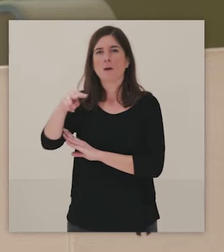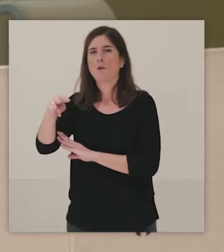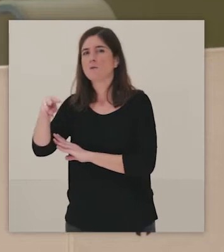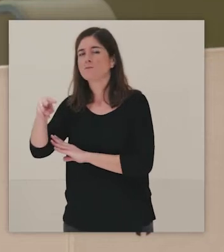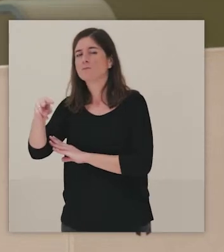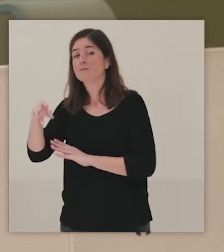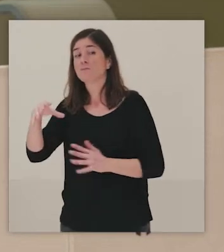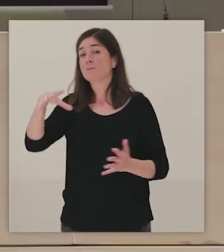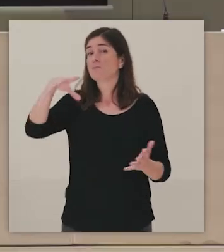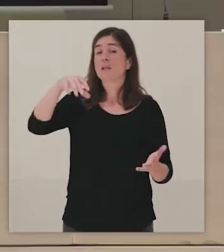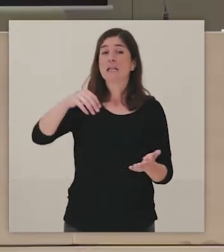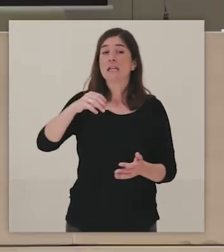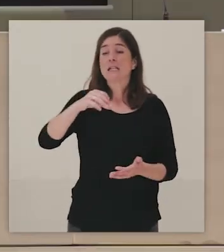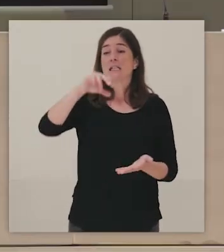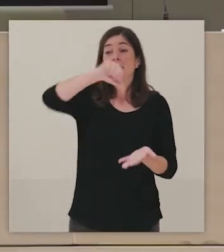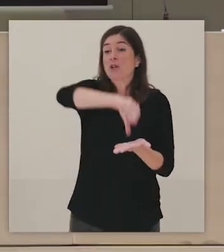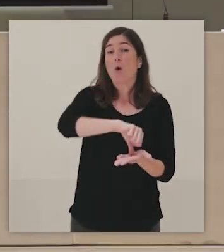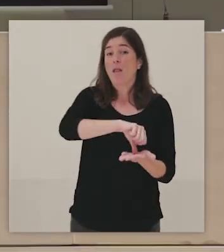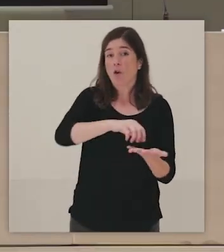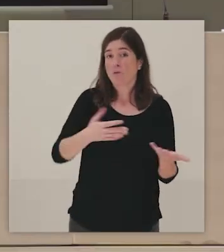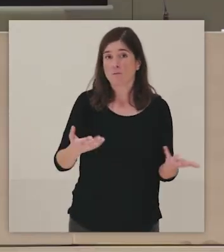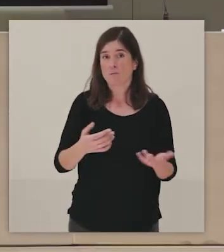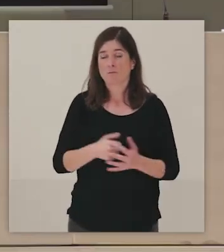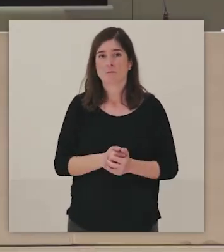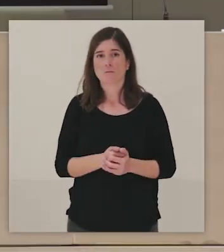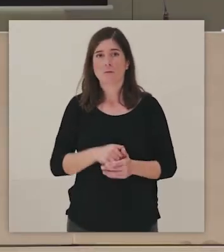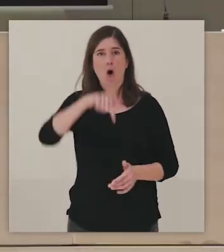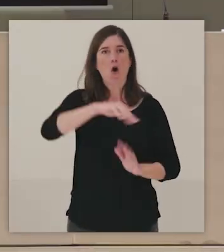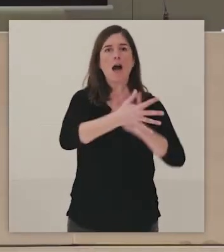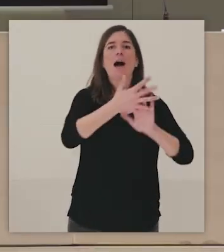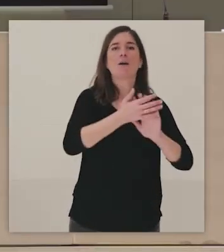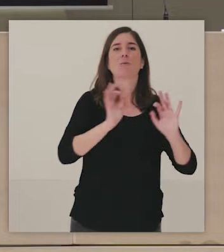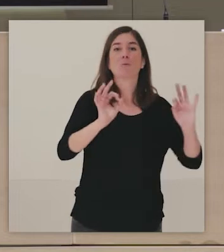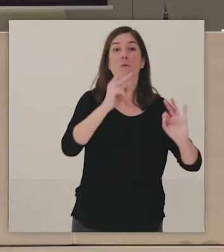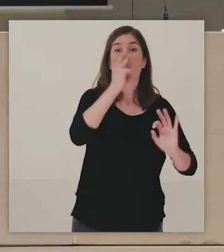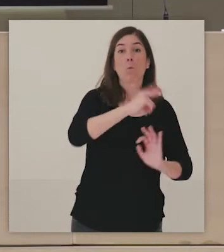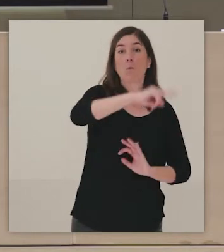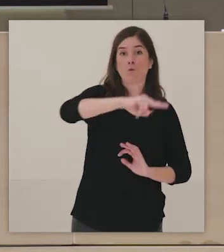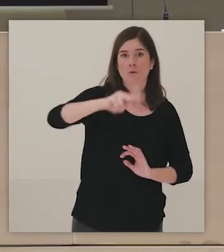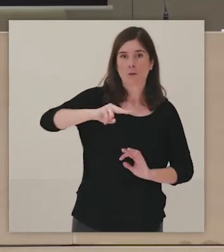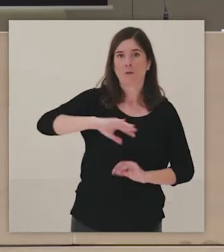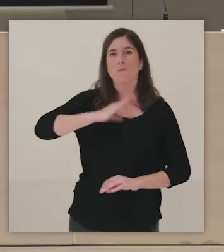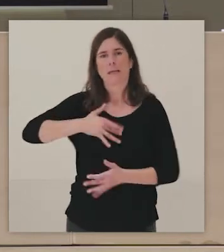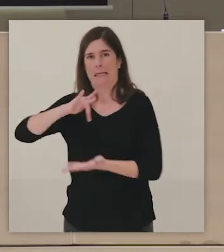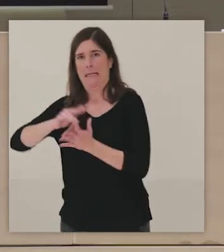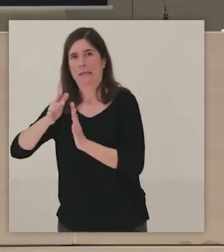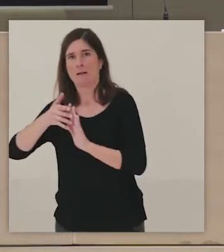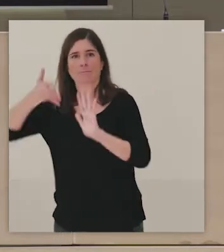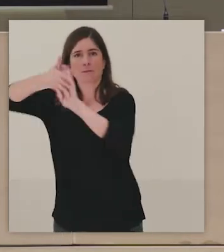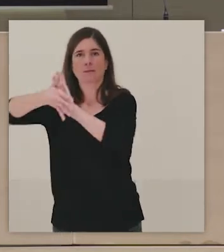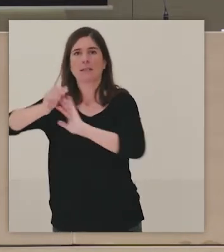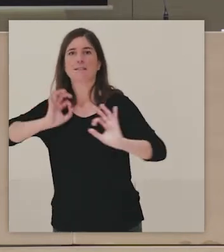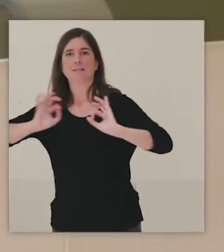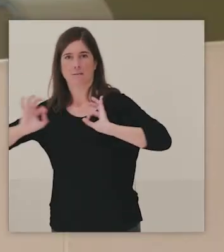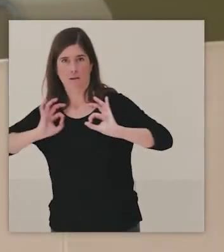situado. Como decían en la presentación, hoy es el foco museos, mañana hablaréis de artes escénicas